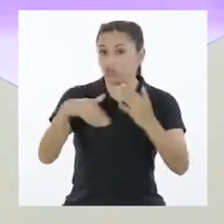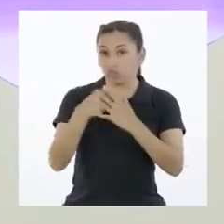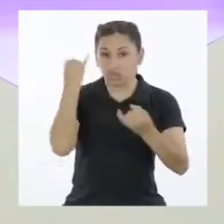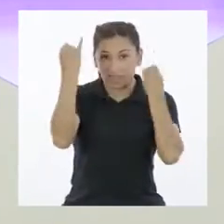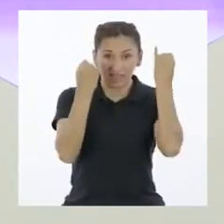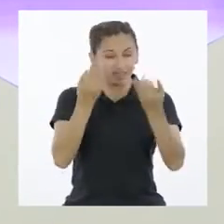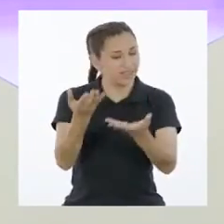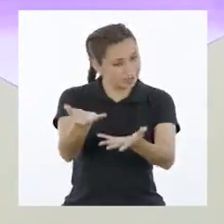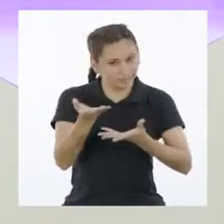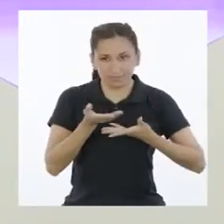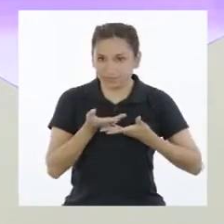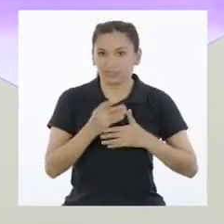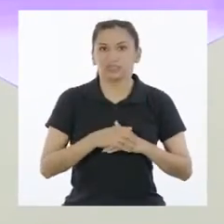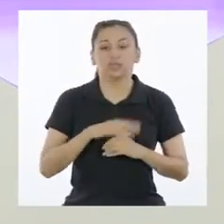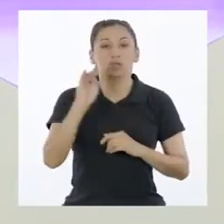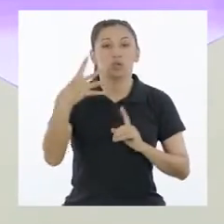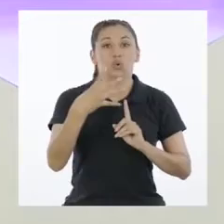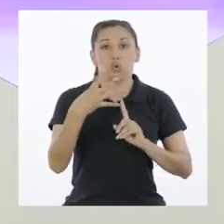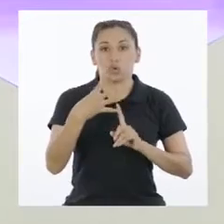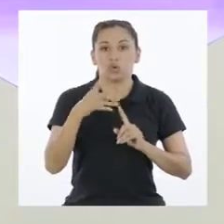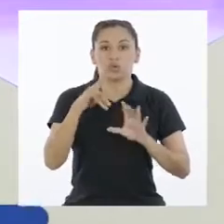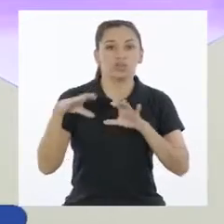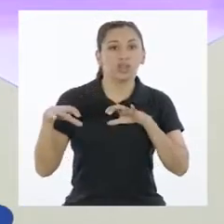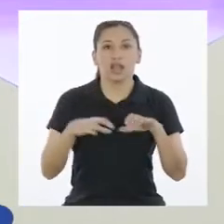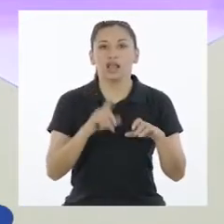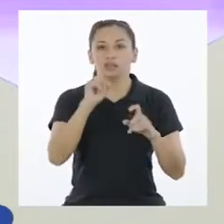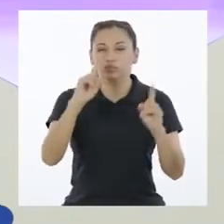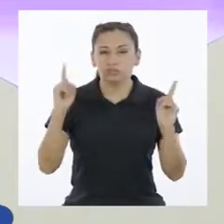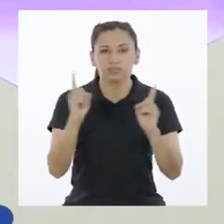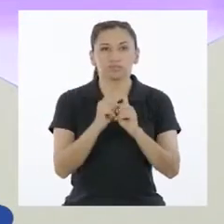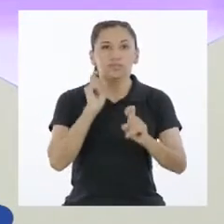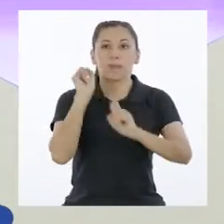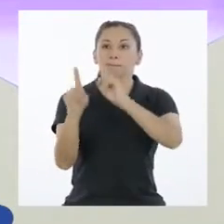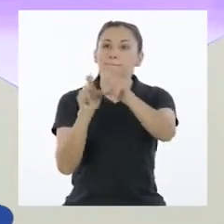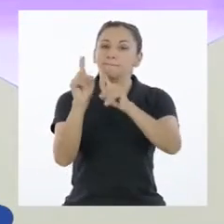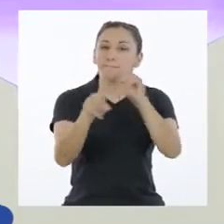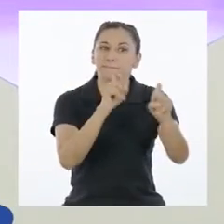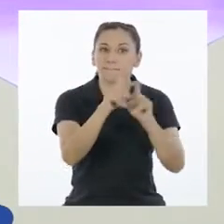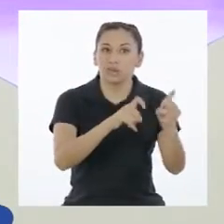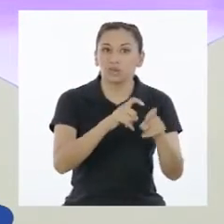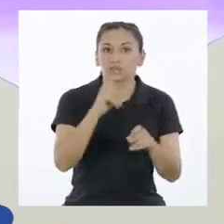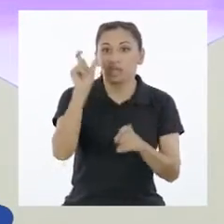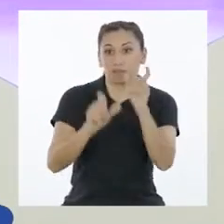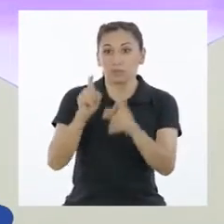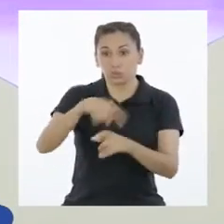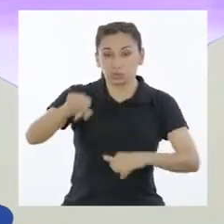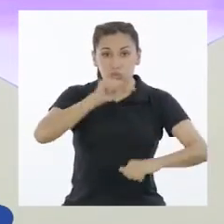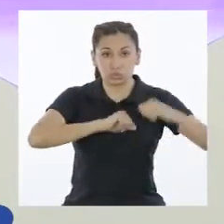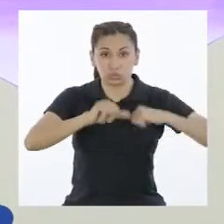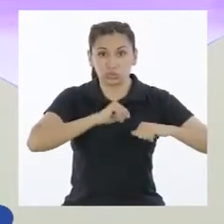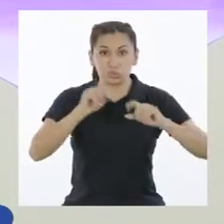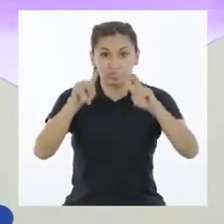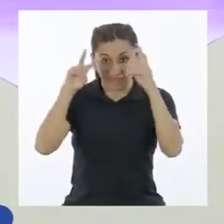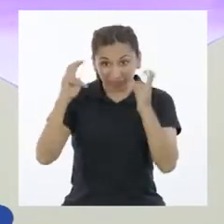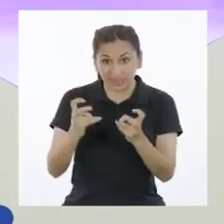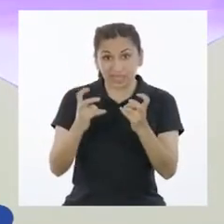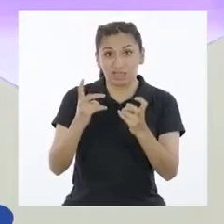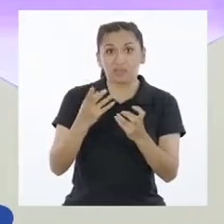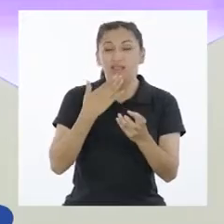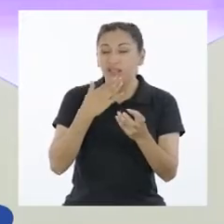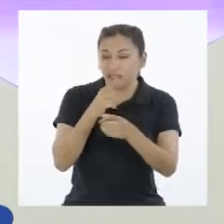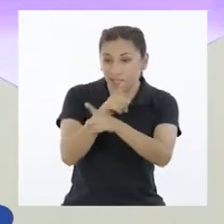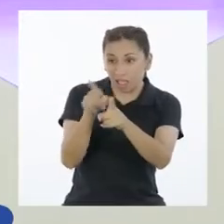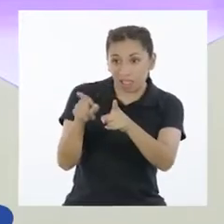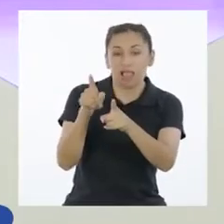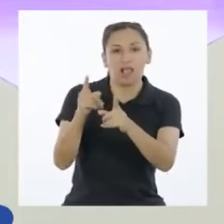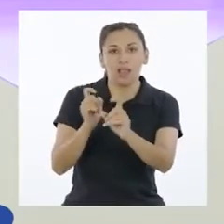Todas las ideas son bienvenidas. Cuarto, realiza una pequeña encuesta a las personas que se encuentran afectadas por el asunto público